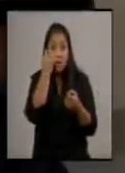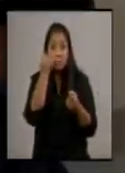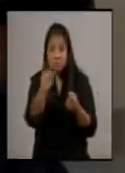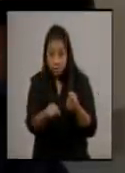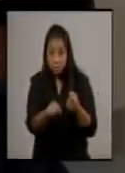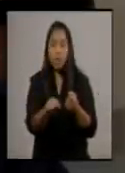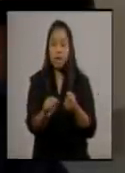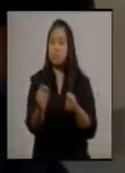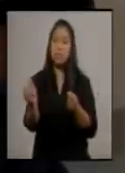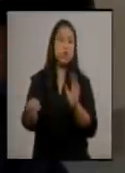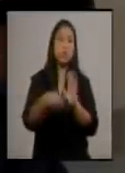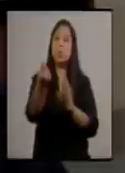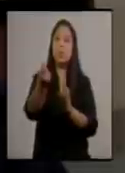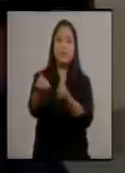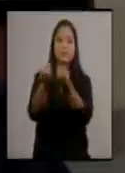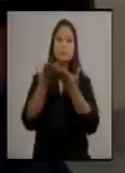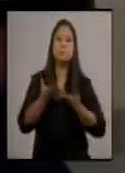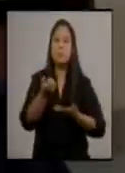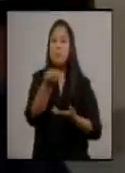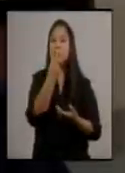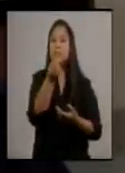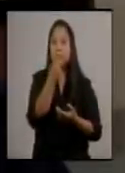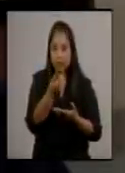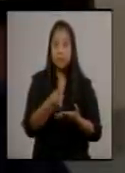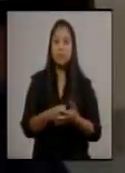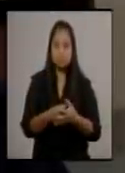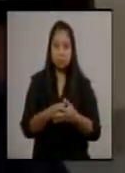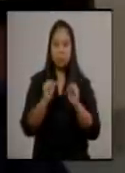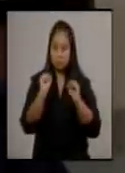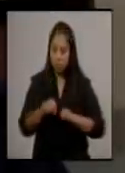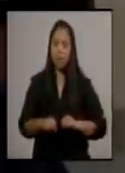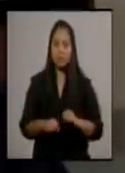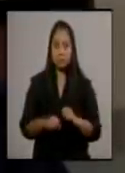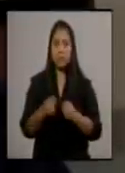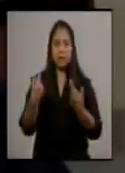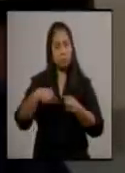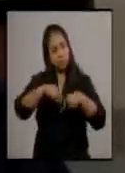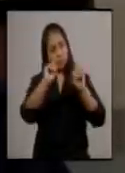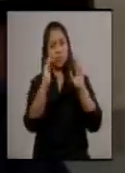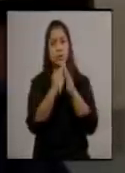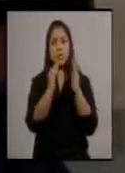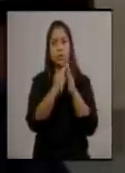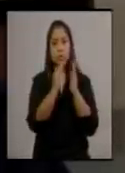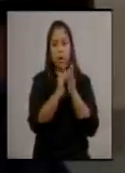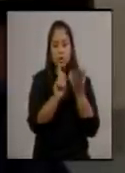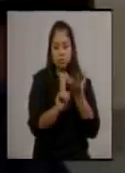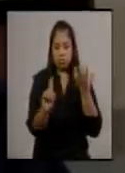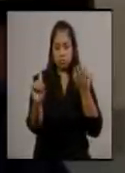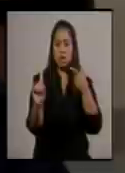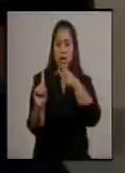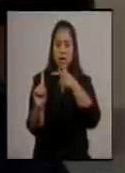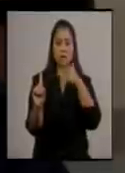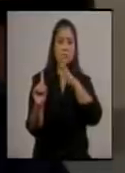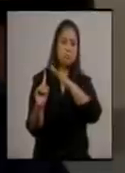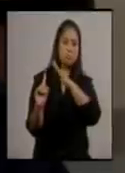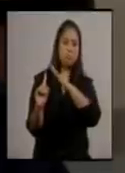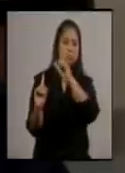con el tratamiento para que pueda irse cómodamente a su casa a hacerlo y evitar tener complicaciones.